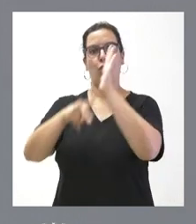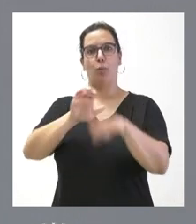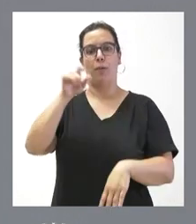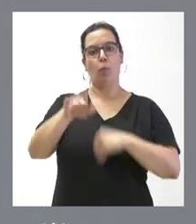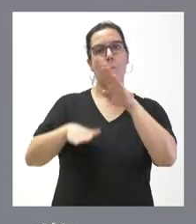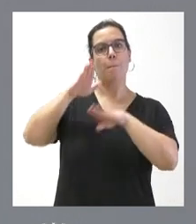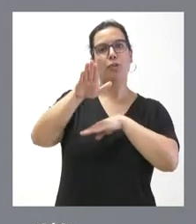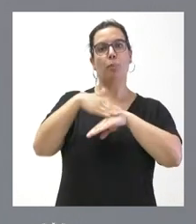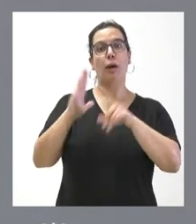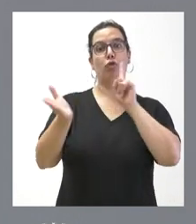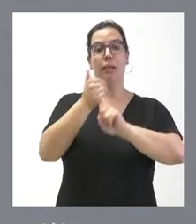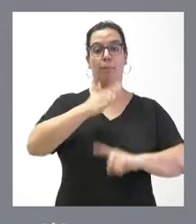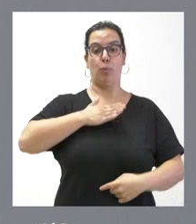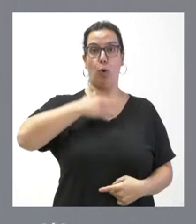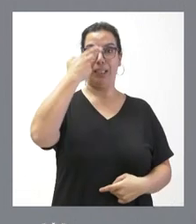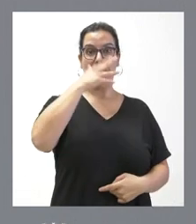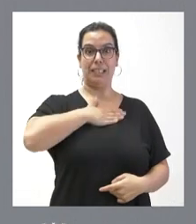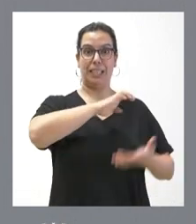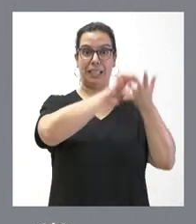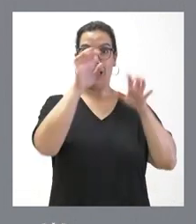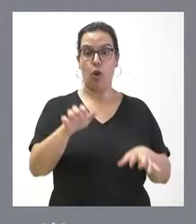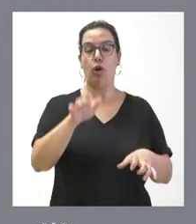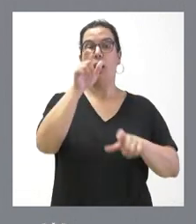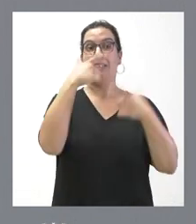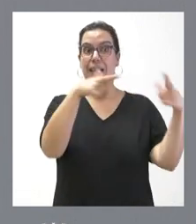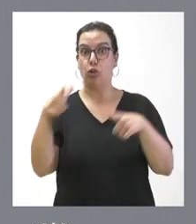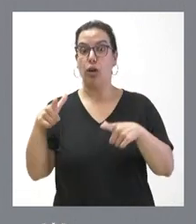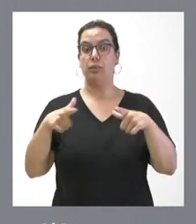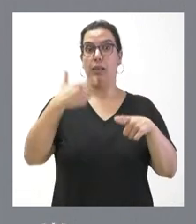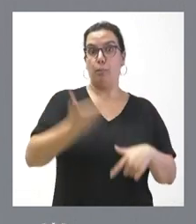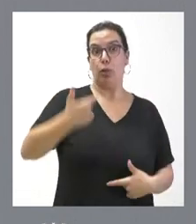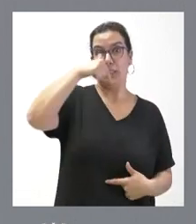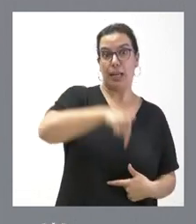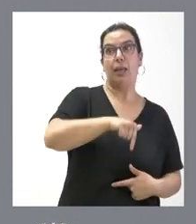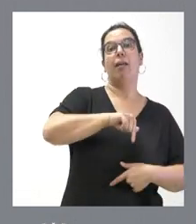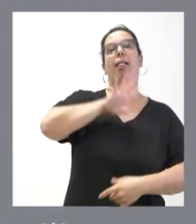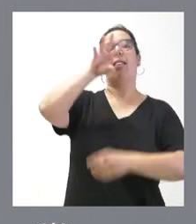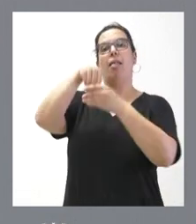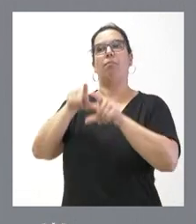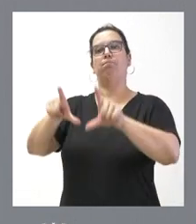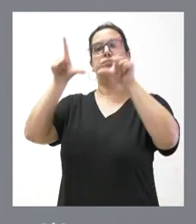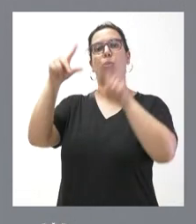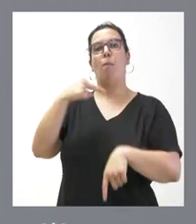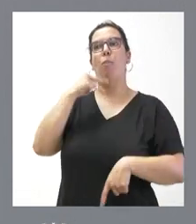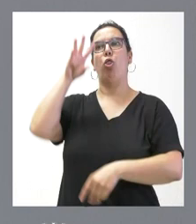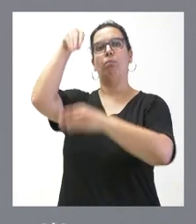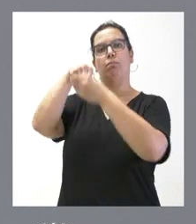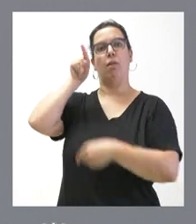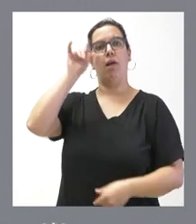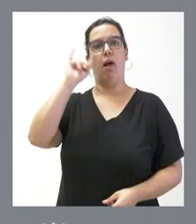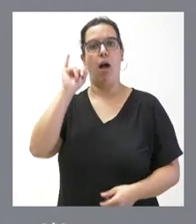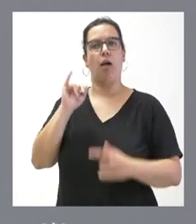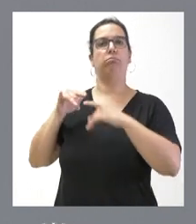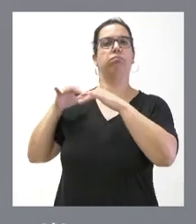para conseguir que los intereses de Castilla y León y de sus sectores productivos puedan encontrarse lo más representados y armonizados